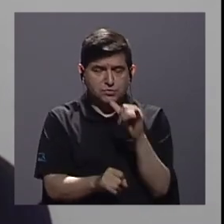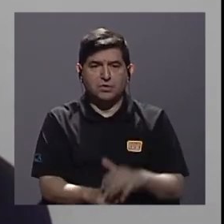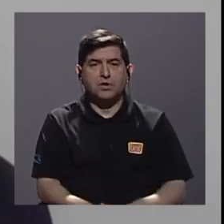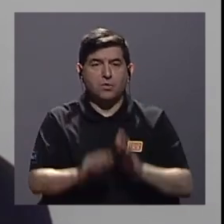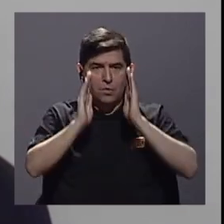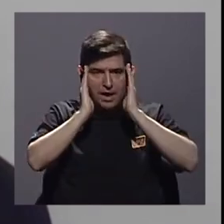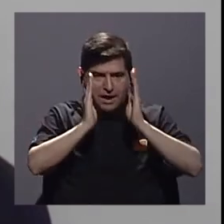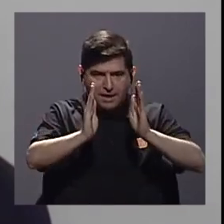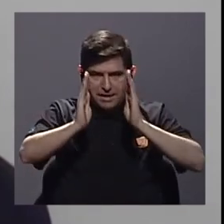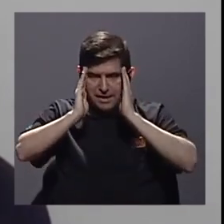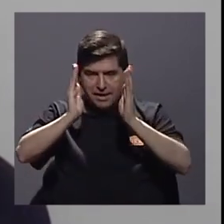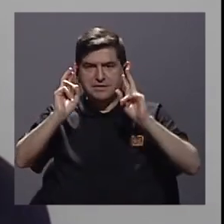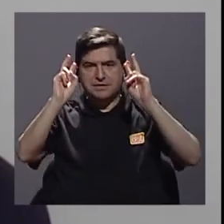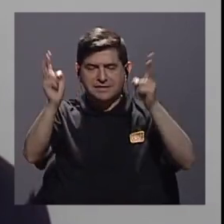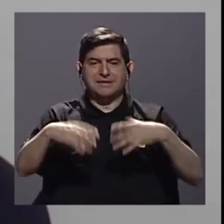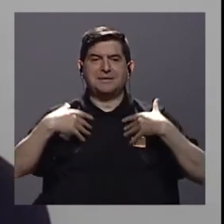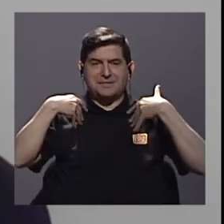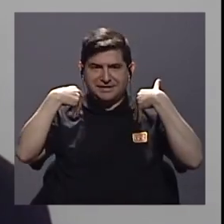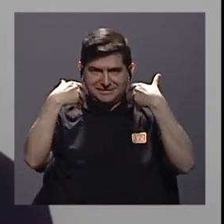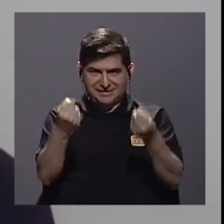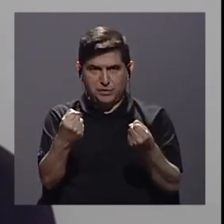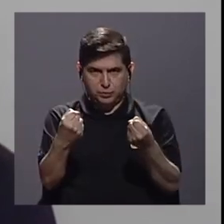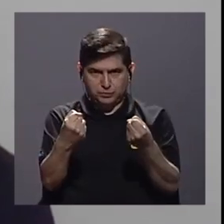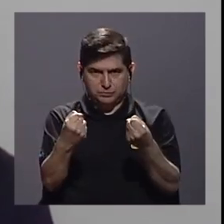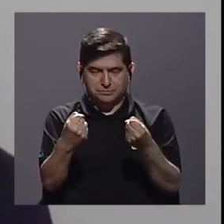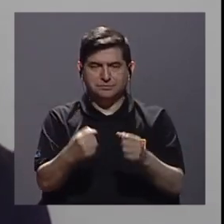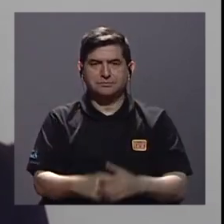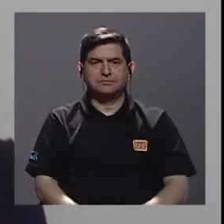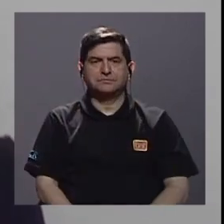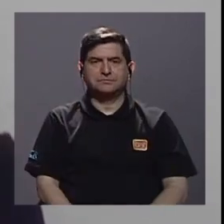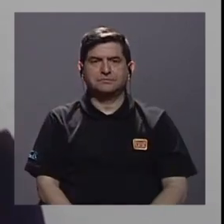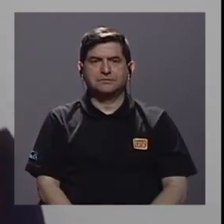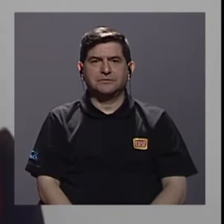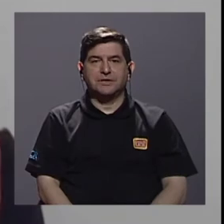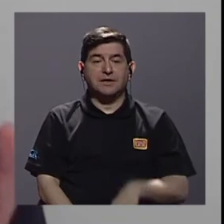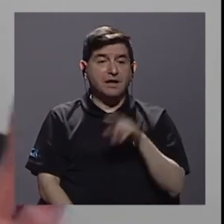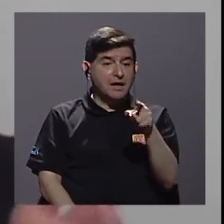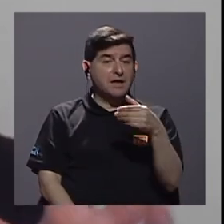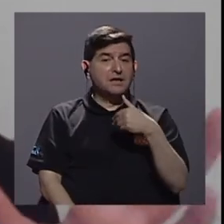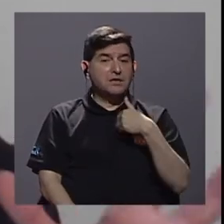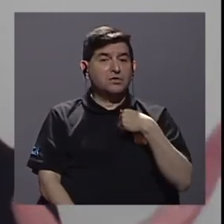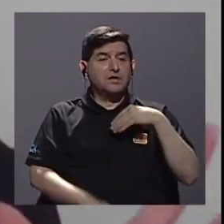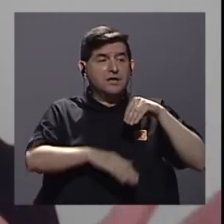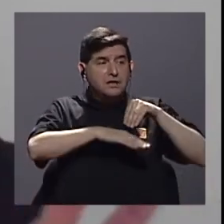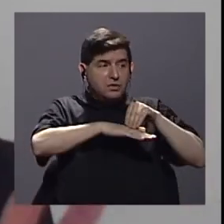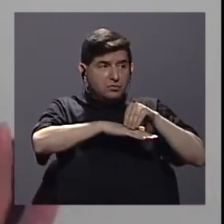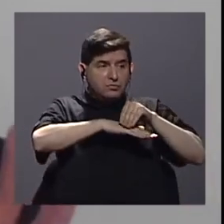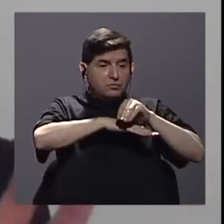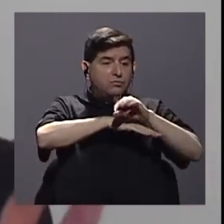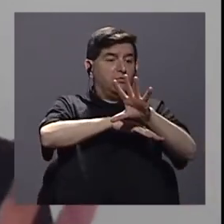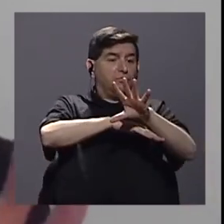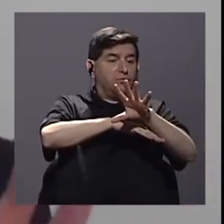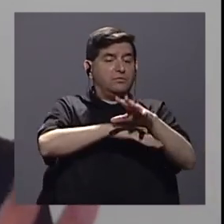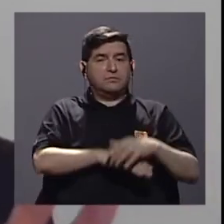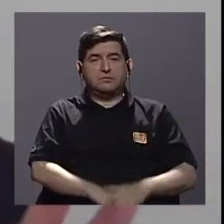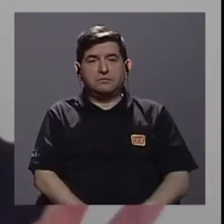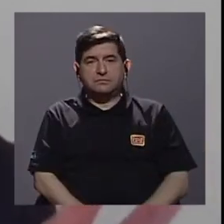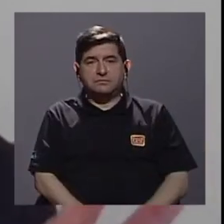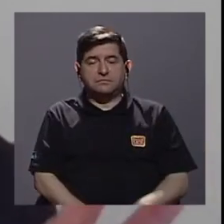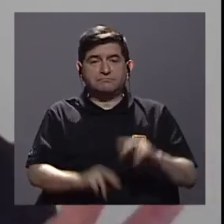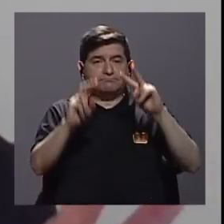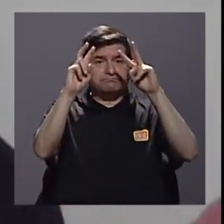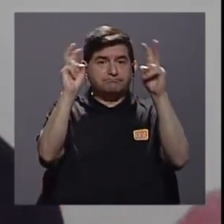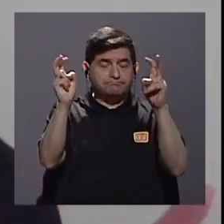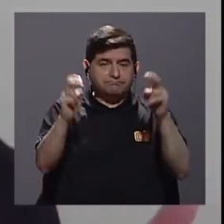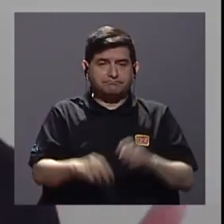atendiendo el tema sanitario. Esto tiene una repercusión sobre el